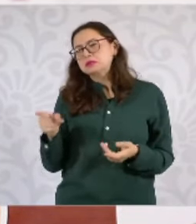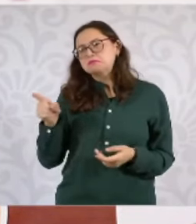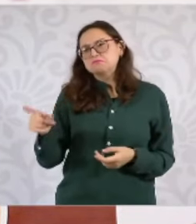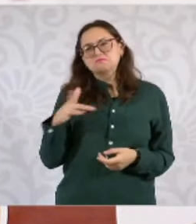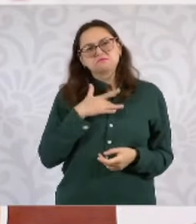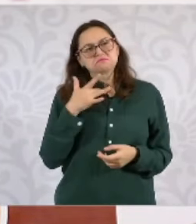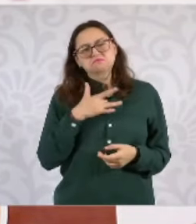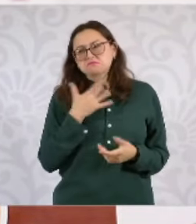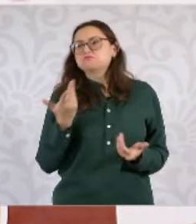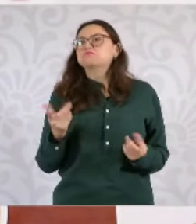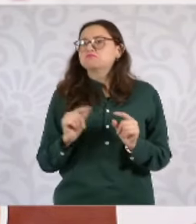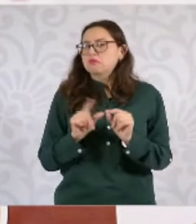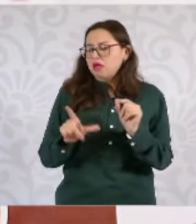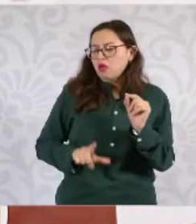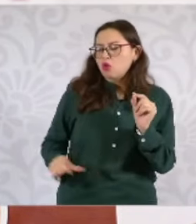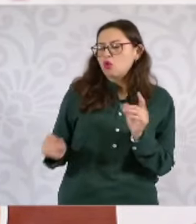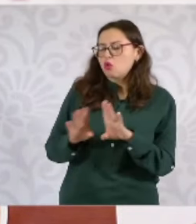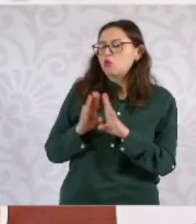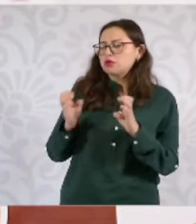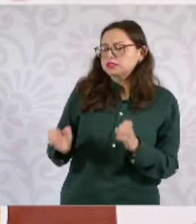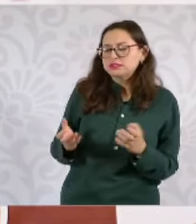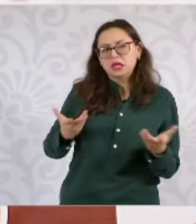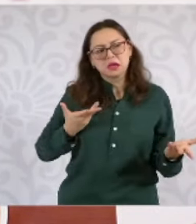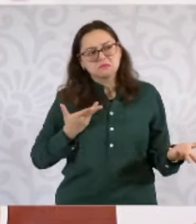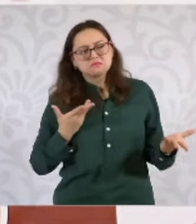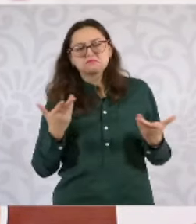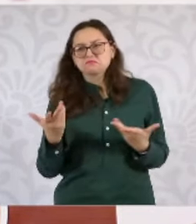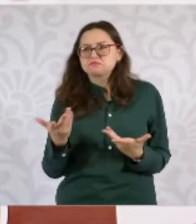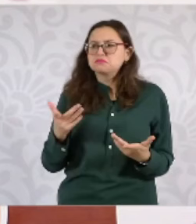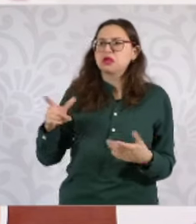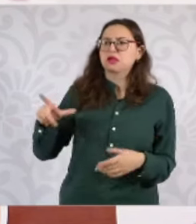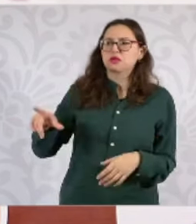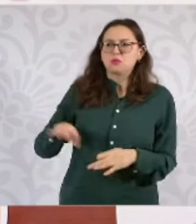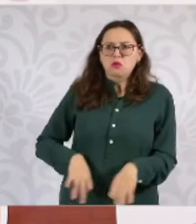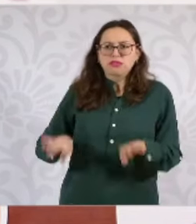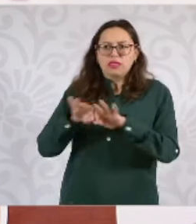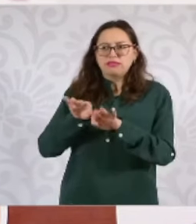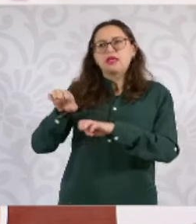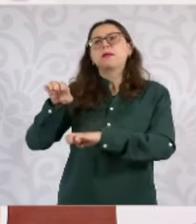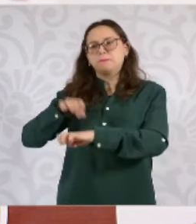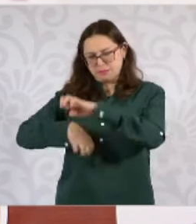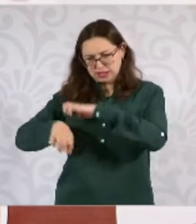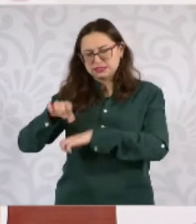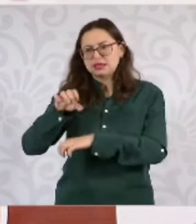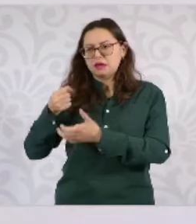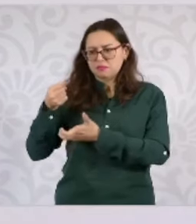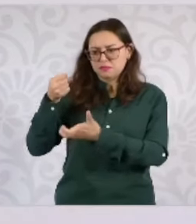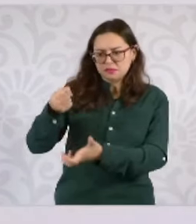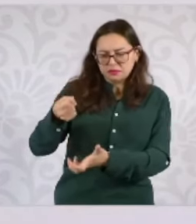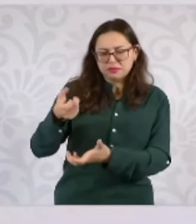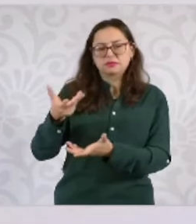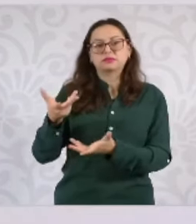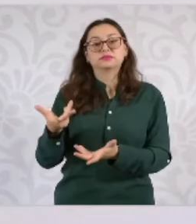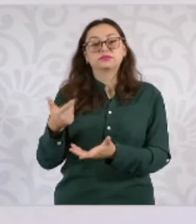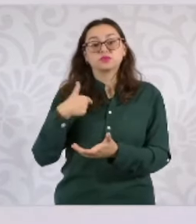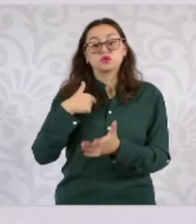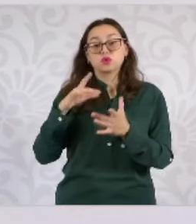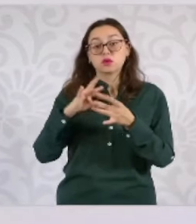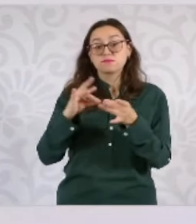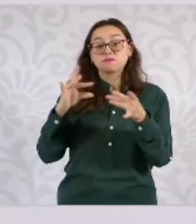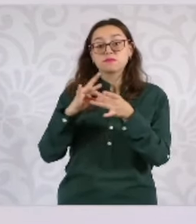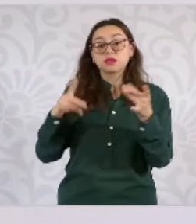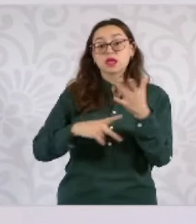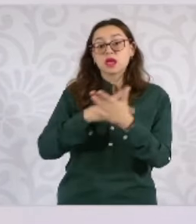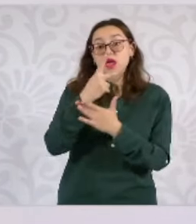la importancia de la inversión privada, le platiqué el programa que